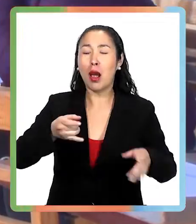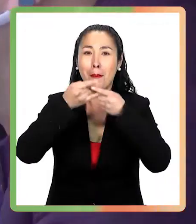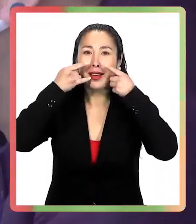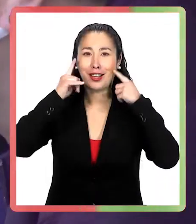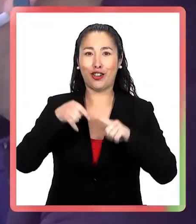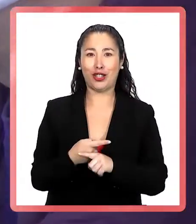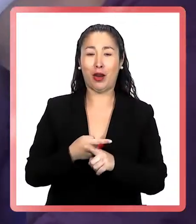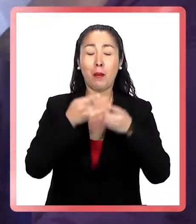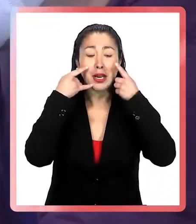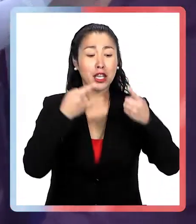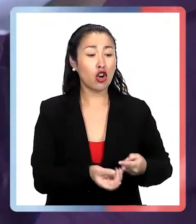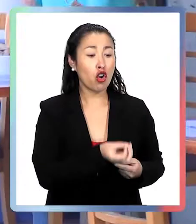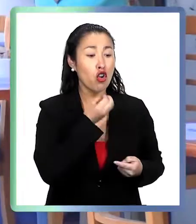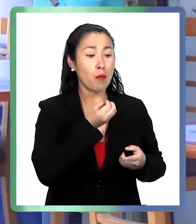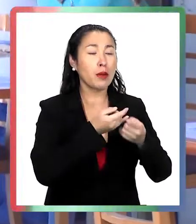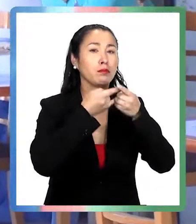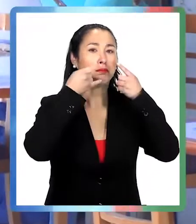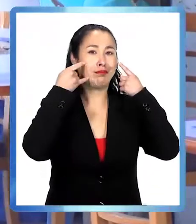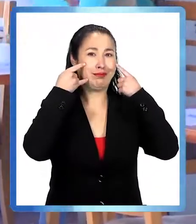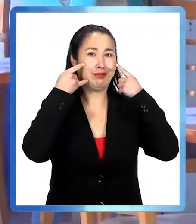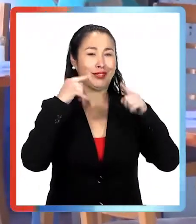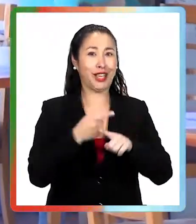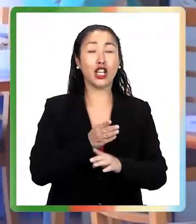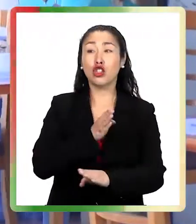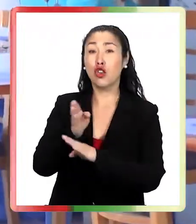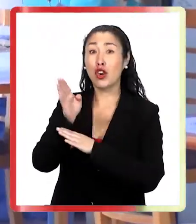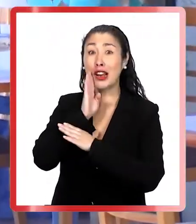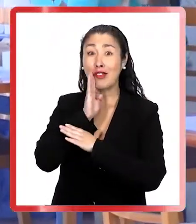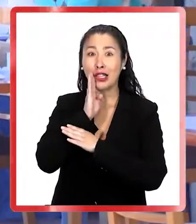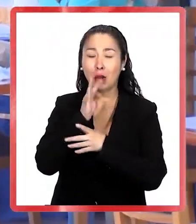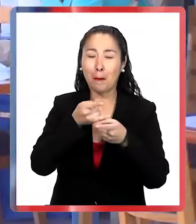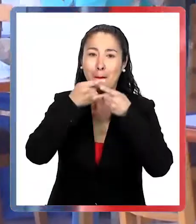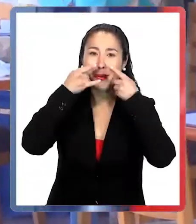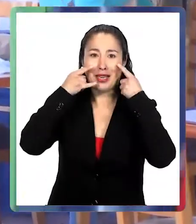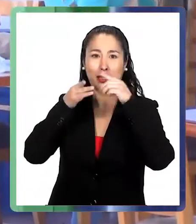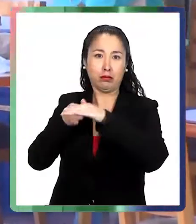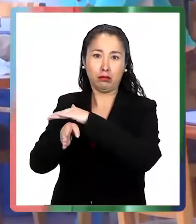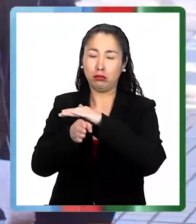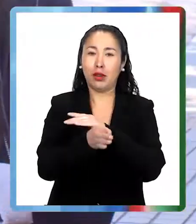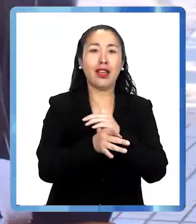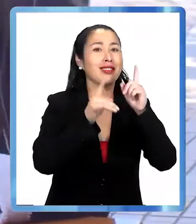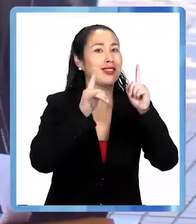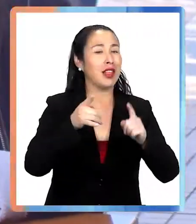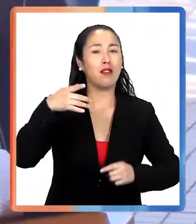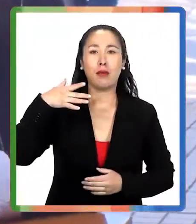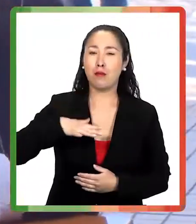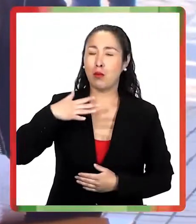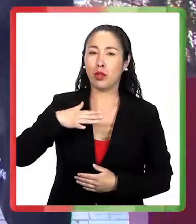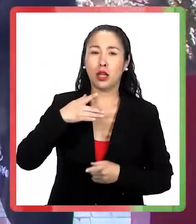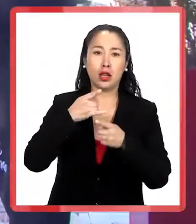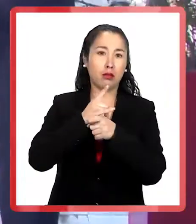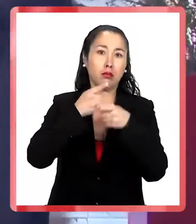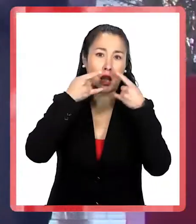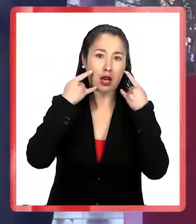mascarilla. Tengo que volver a ponérmela o si me levanto para ir al baño, debo ir con la mascarilla. La mascarilla sigue siendo de vital